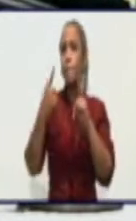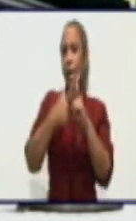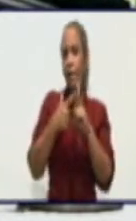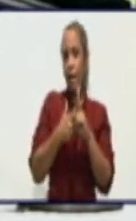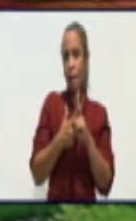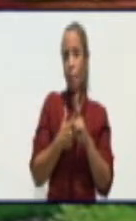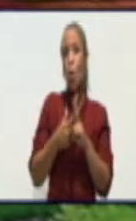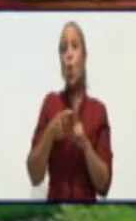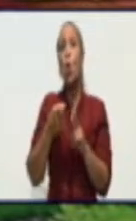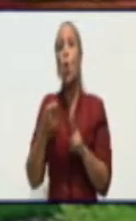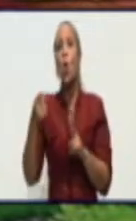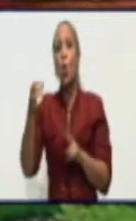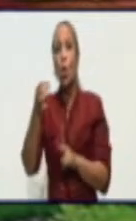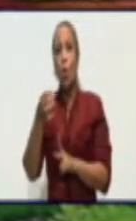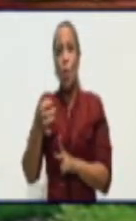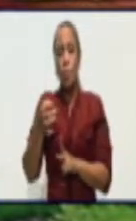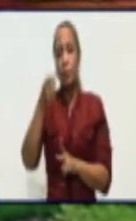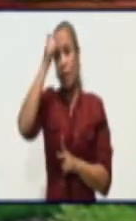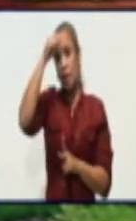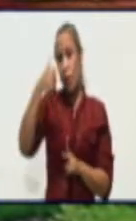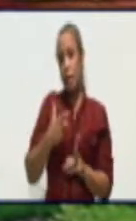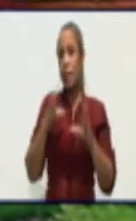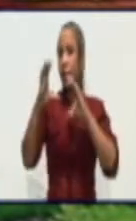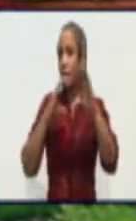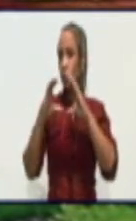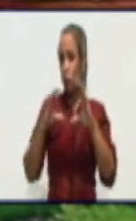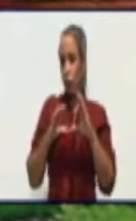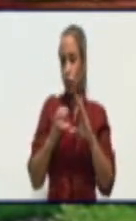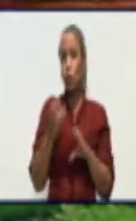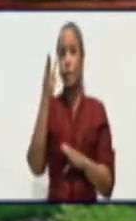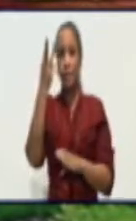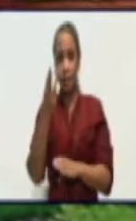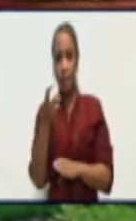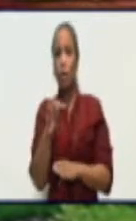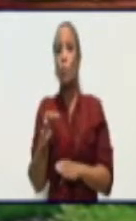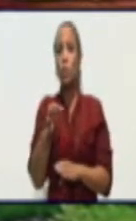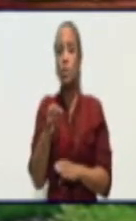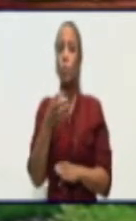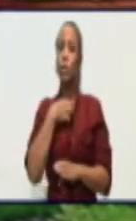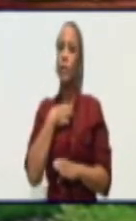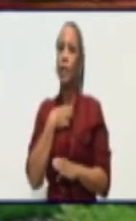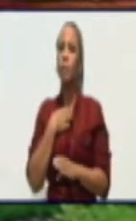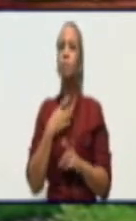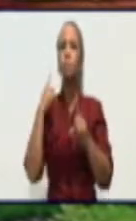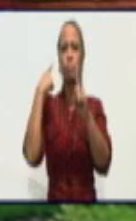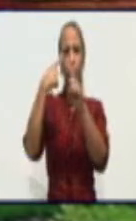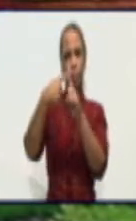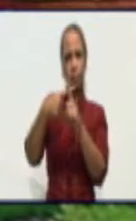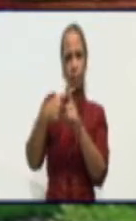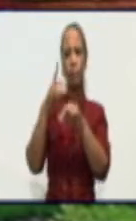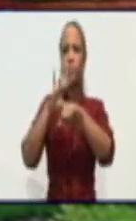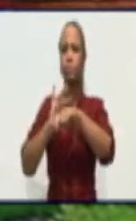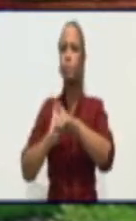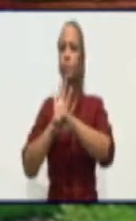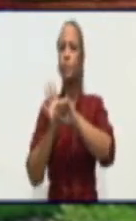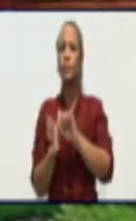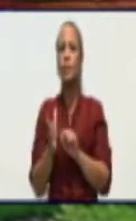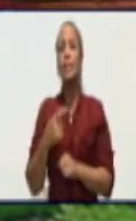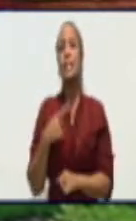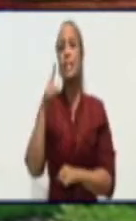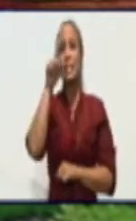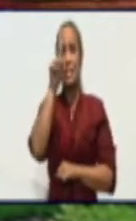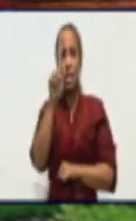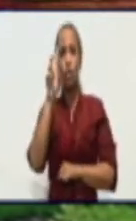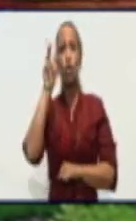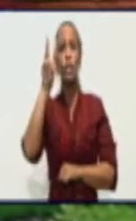Jiguanín, Cautocristo, tres de los seis municipios que hoy reportan casos positivos al nuevo coronavirus. Ese 133